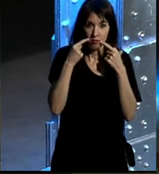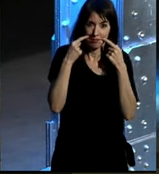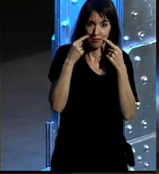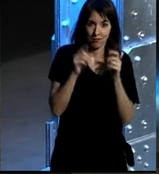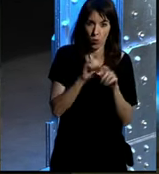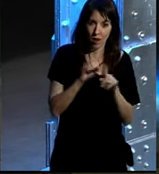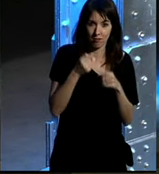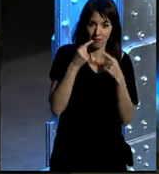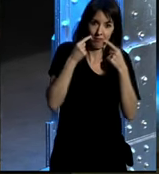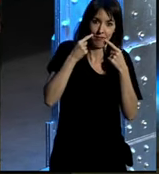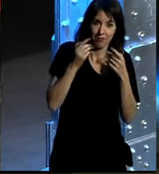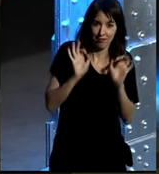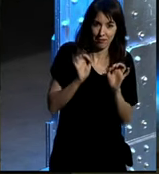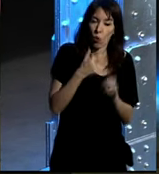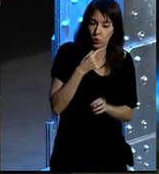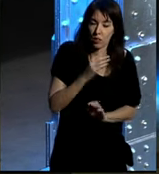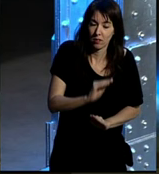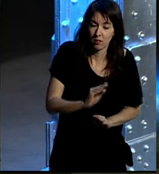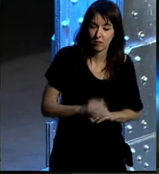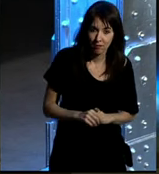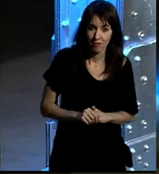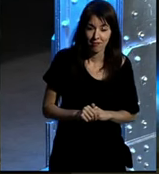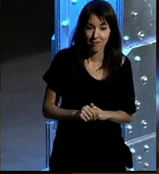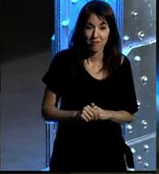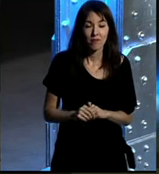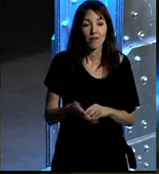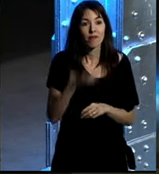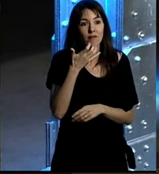sonrisita? pues sí le gustará entonces pues por ejemplo